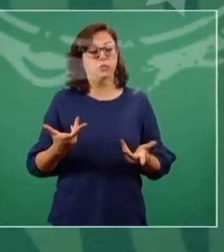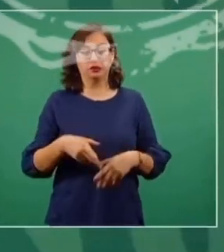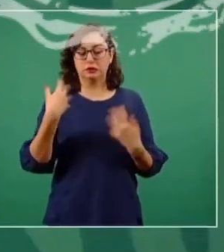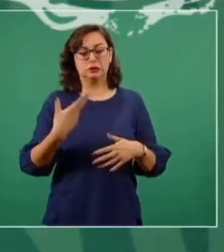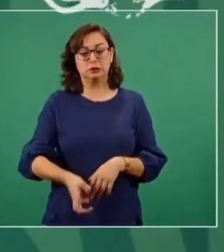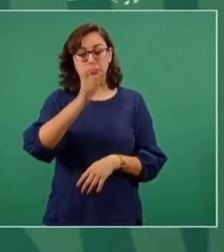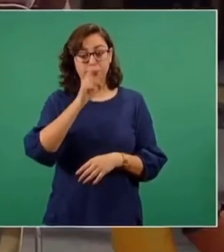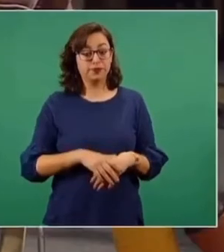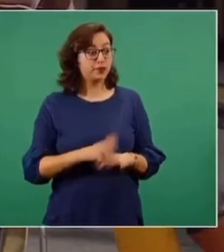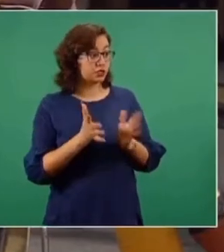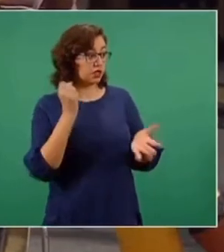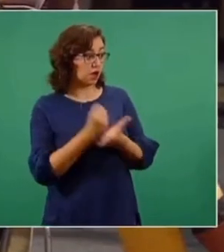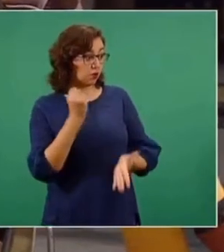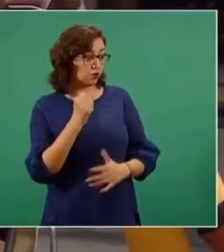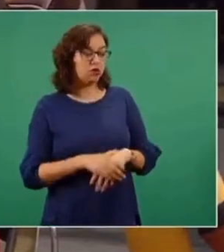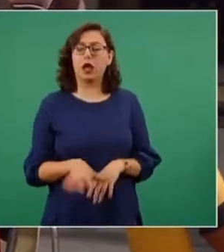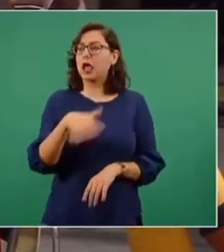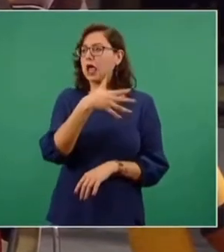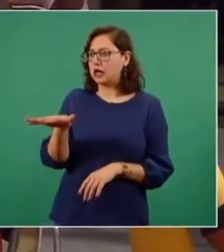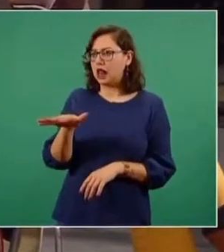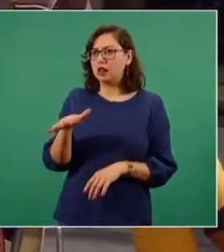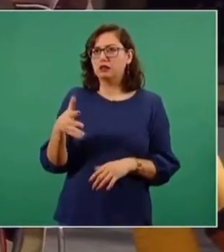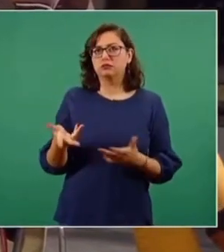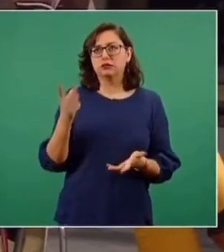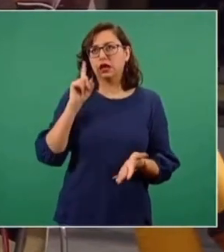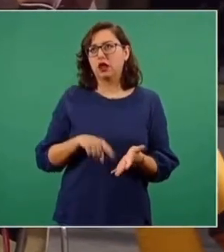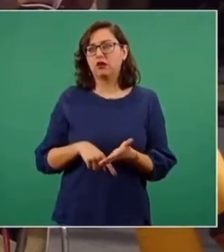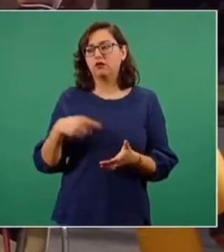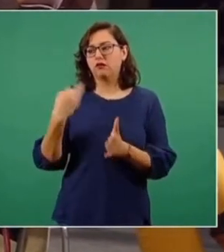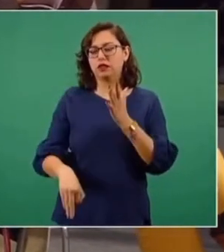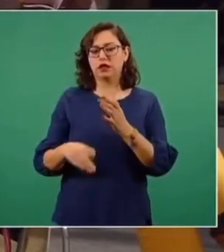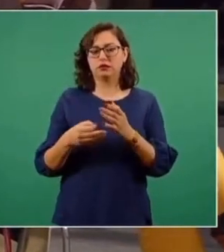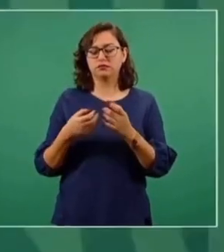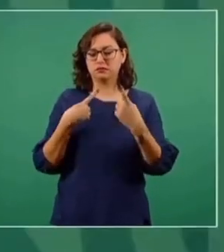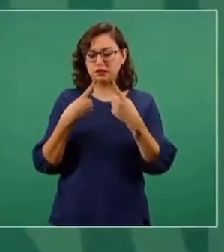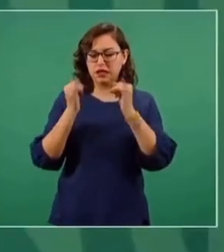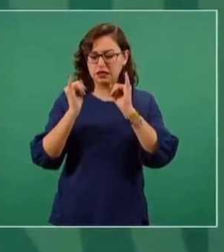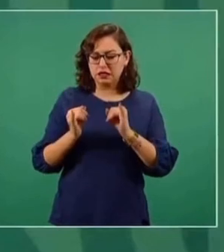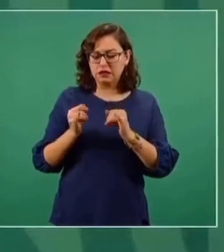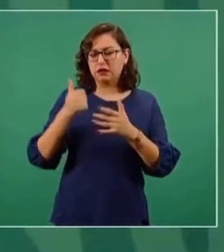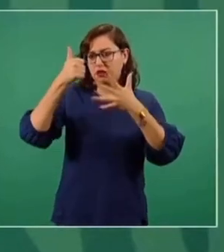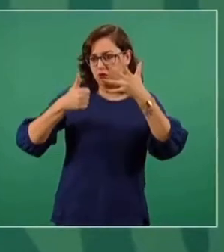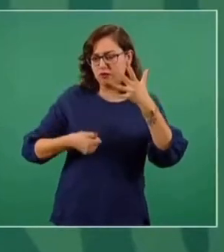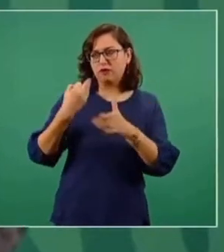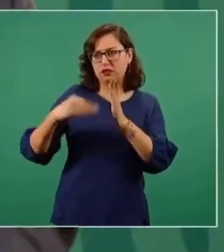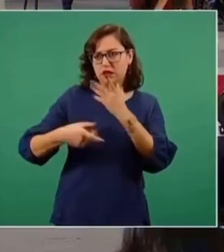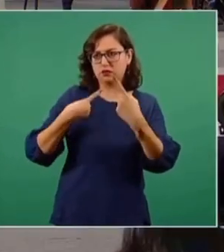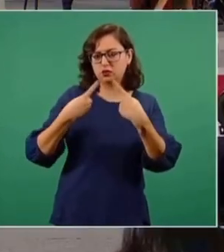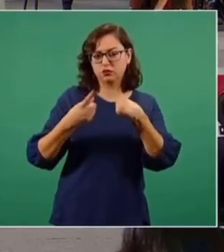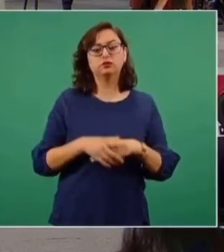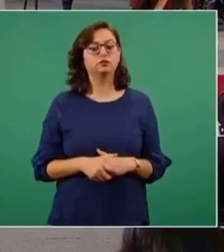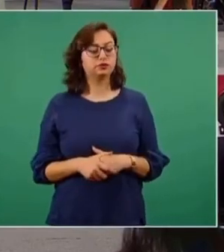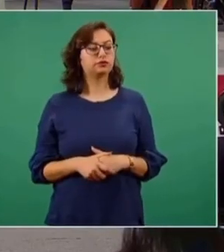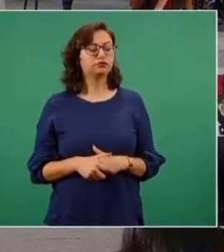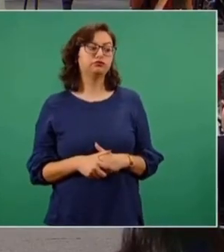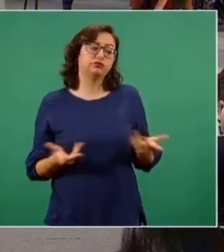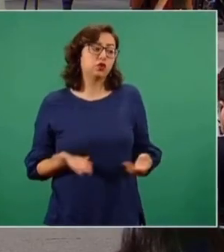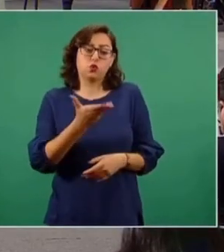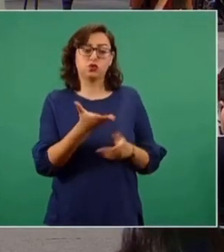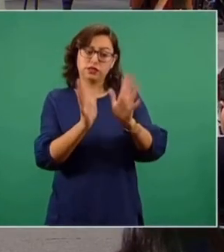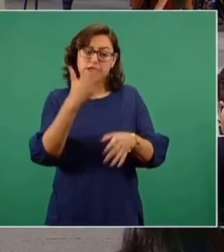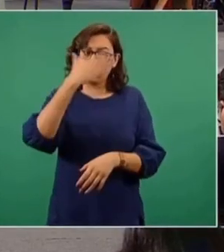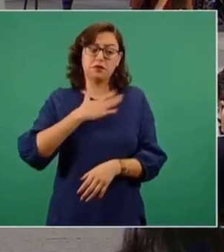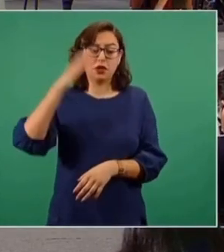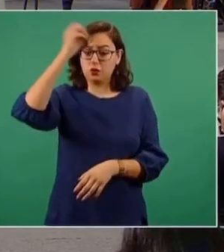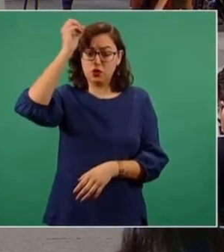No sé si ya se aprobó. Se aprobó en general y estaban reservados todos los artículos. Seguía la discusión en lo particular. Bueno, ya conocen ustedes cuál es mi punto de vista. Creo que hace